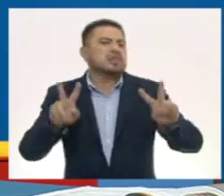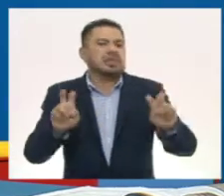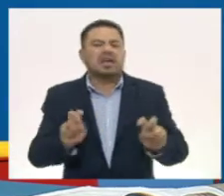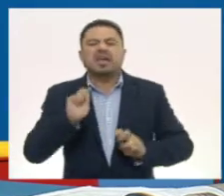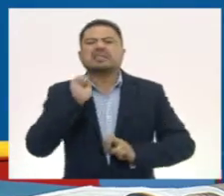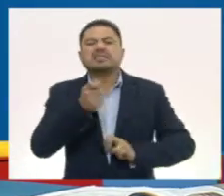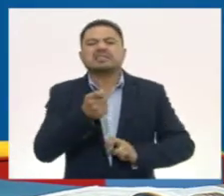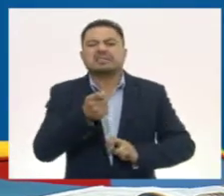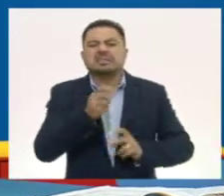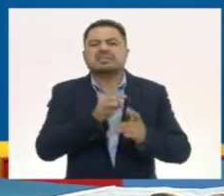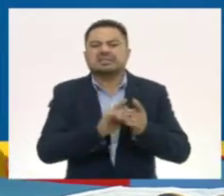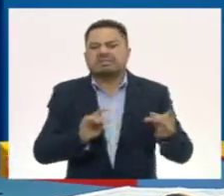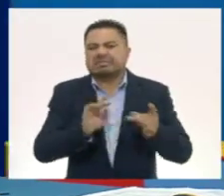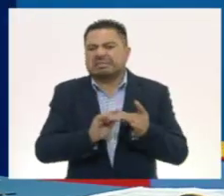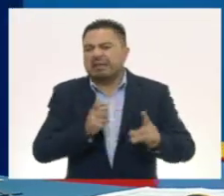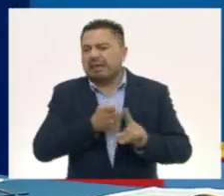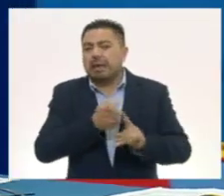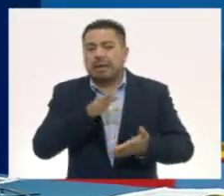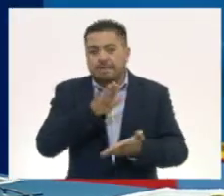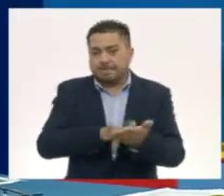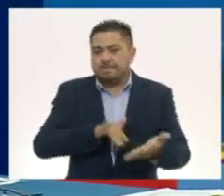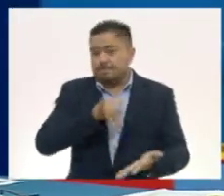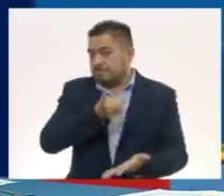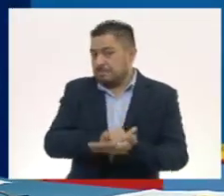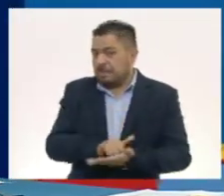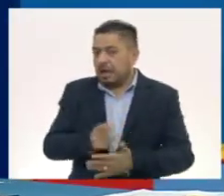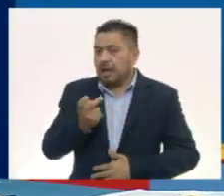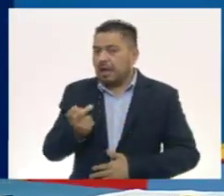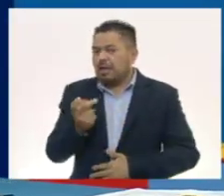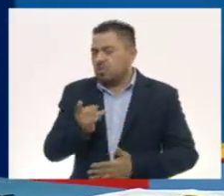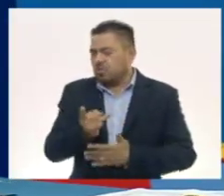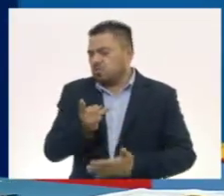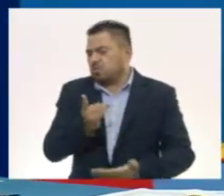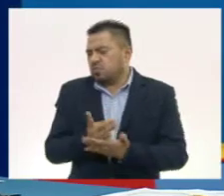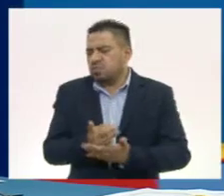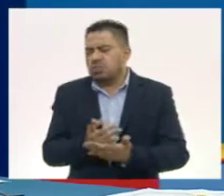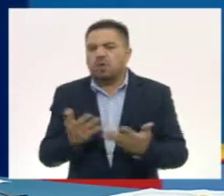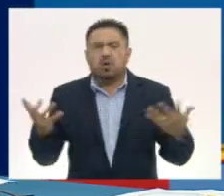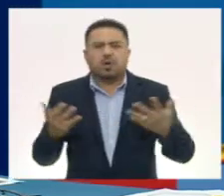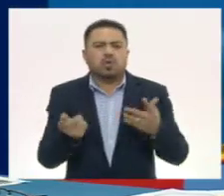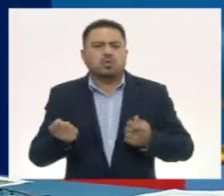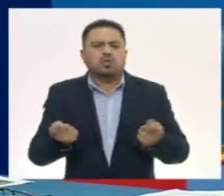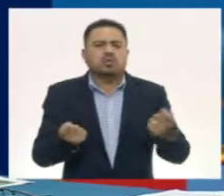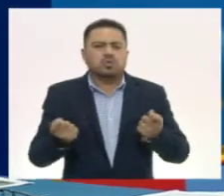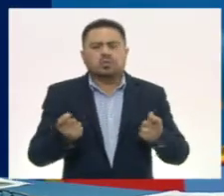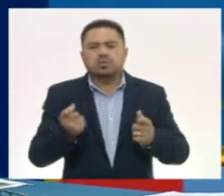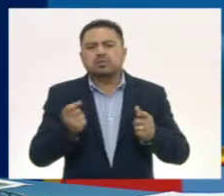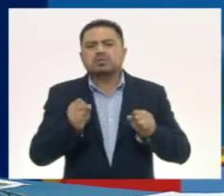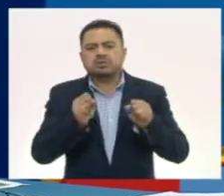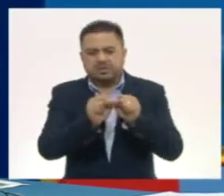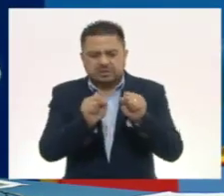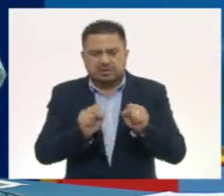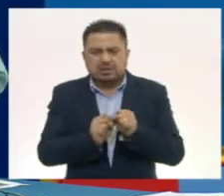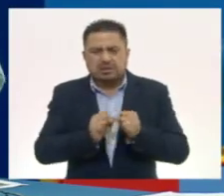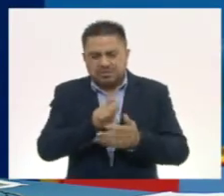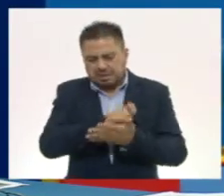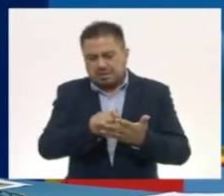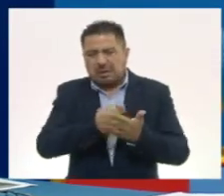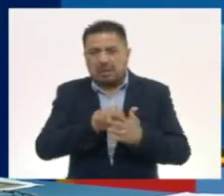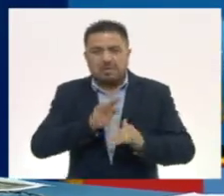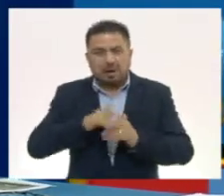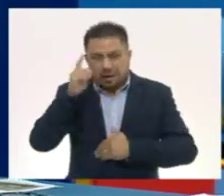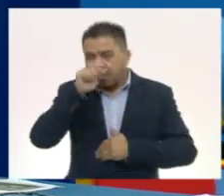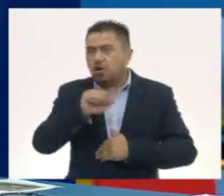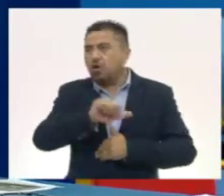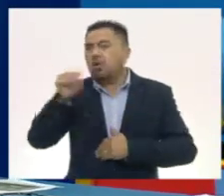Aquí nos indica que los mayas prácticamente no fueron los únicos en realizar un sistema de escritura complejo. También hubo